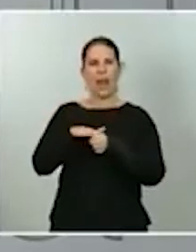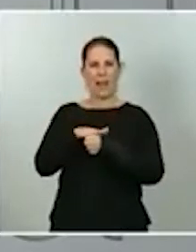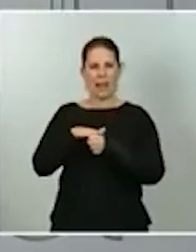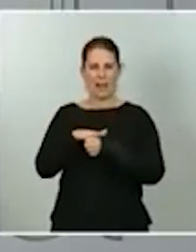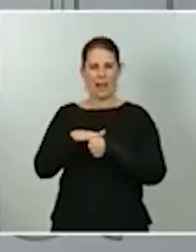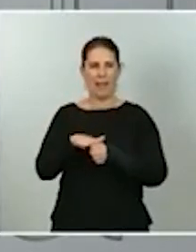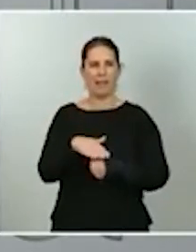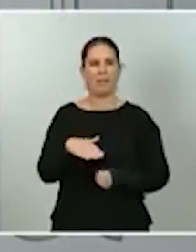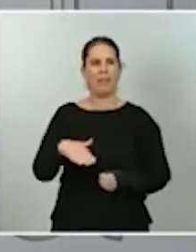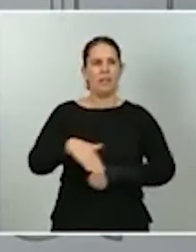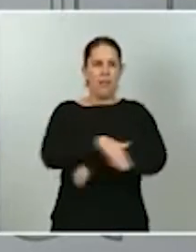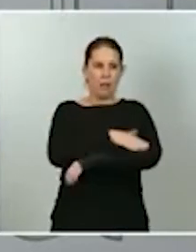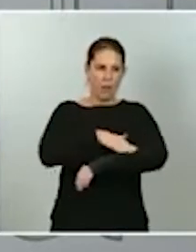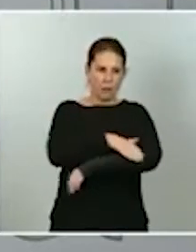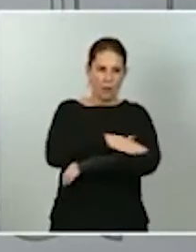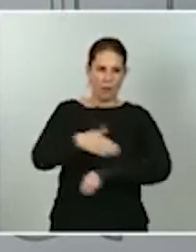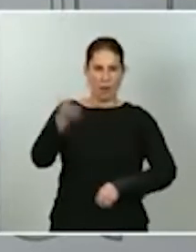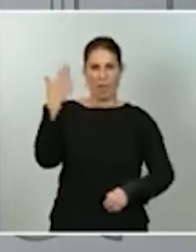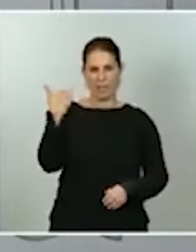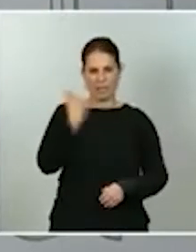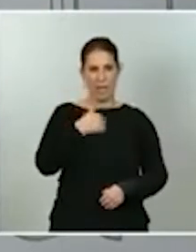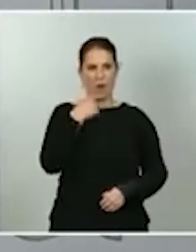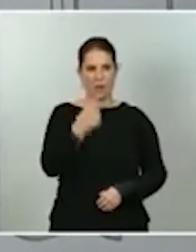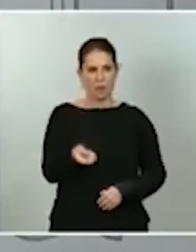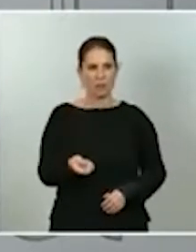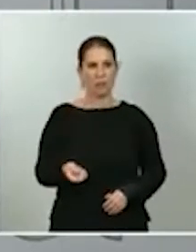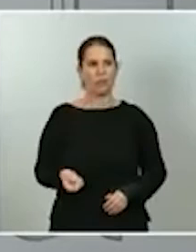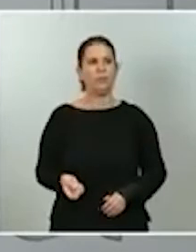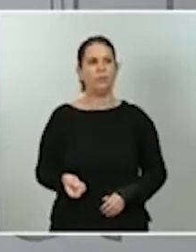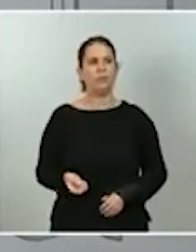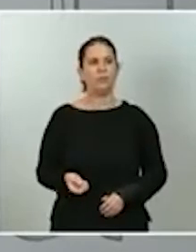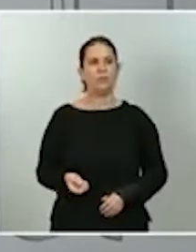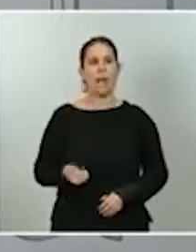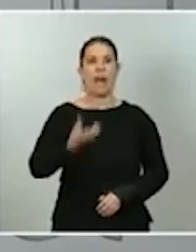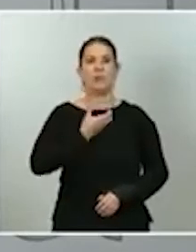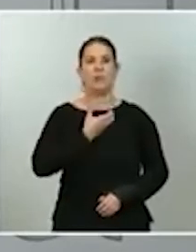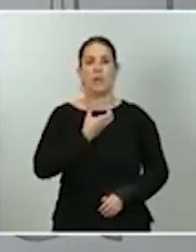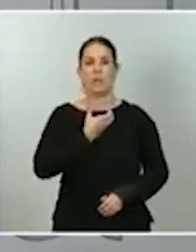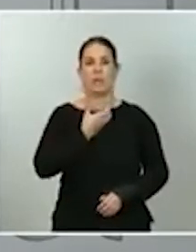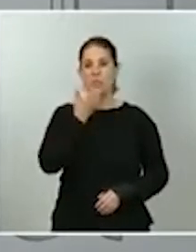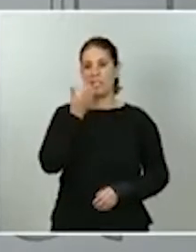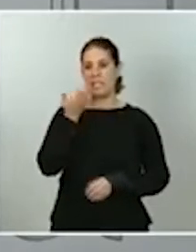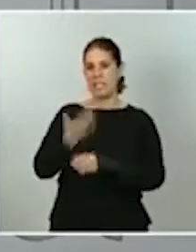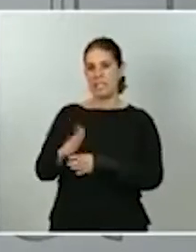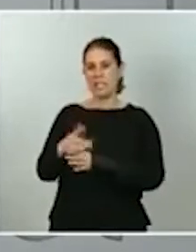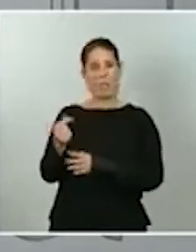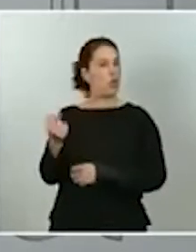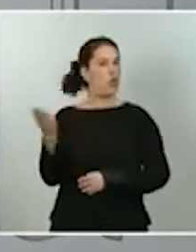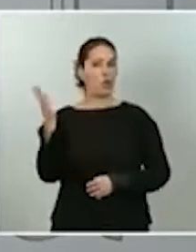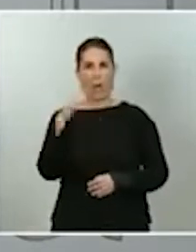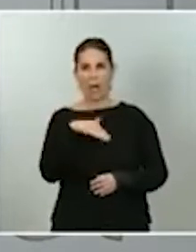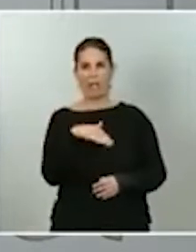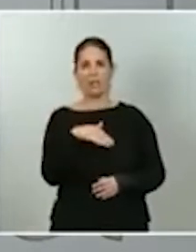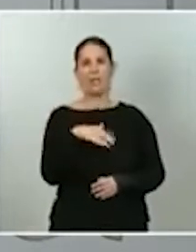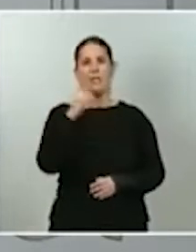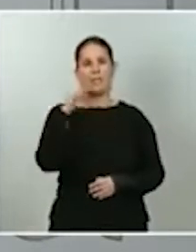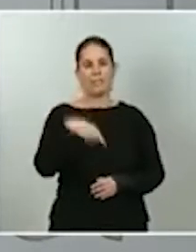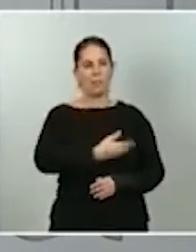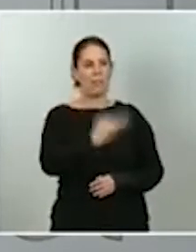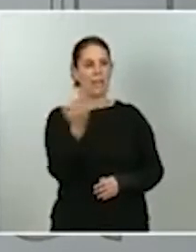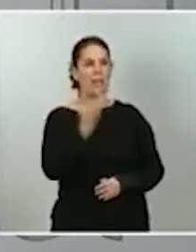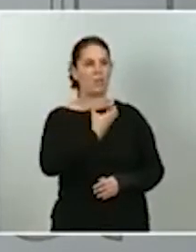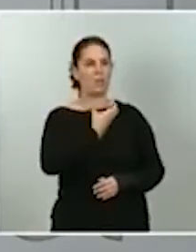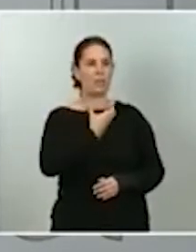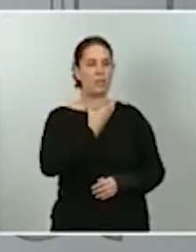ya lo planteó en el día de ayer, para los ayuntamientos que no tienen remanentes y también para el conjunto de ayuntamientos en relación con los fondos del